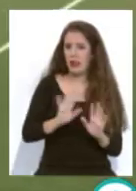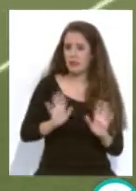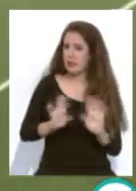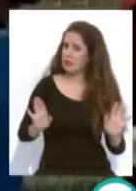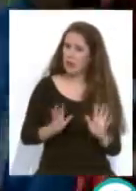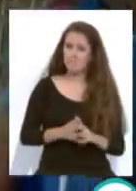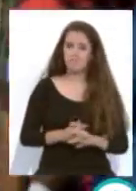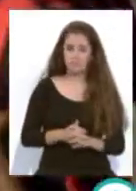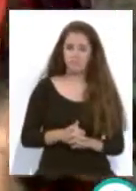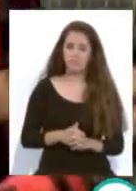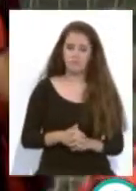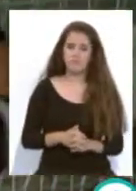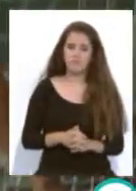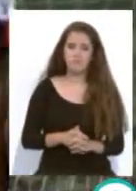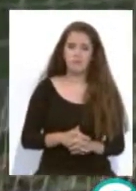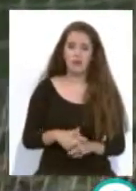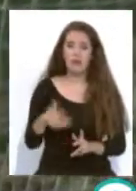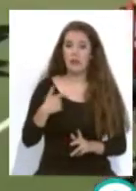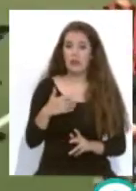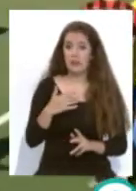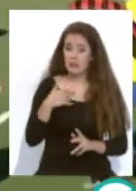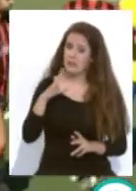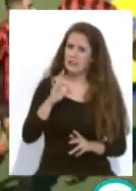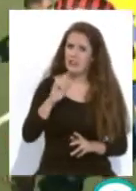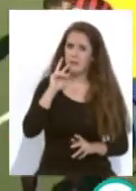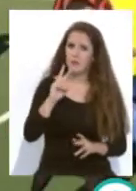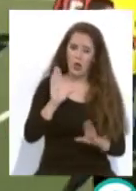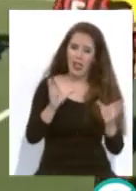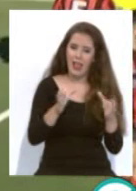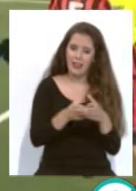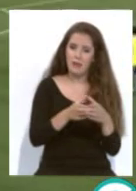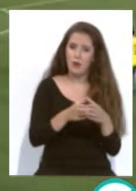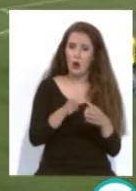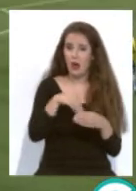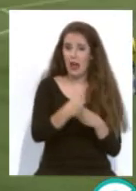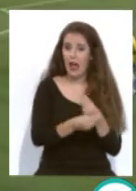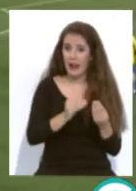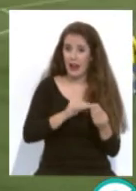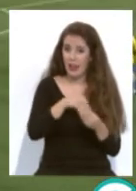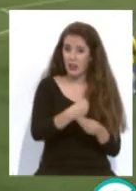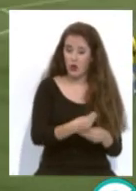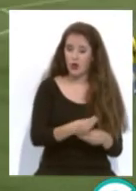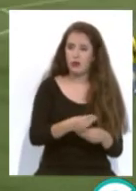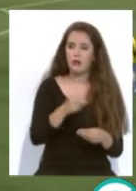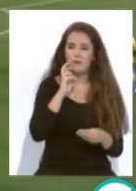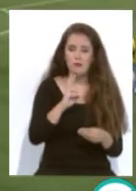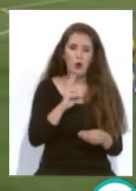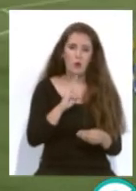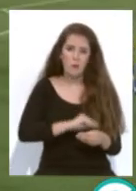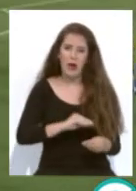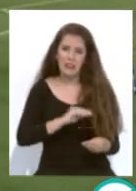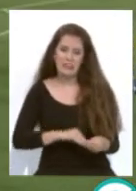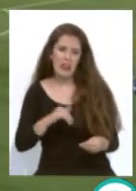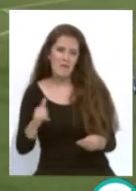perceptivo y ya está. Pero sí vimos que el equipo canario lo vimos bastante